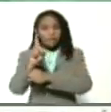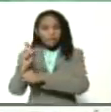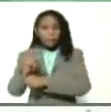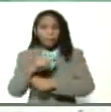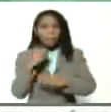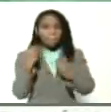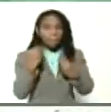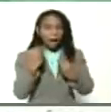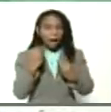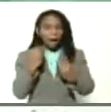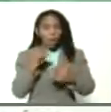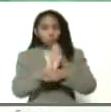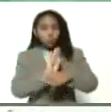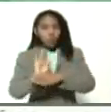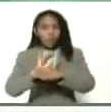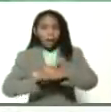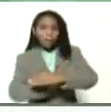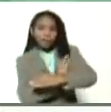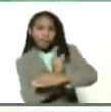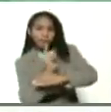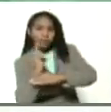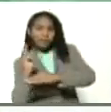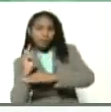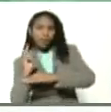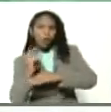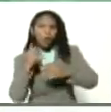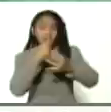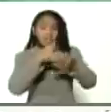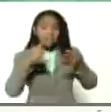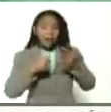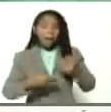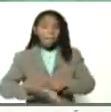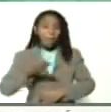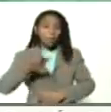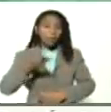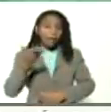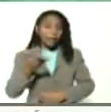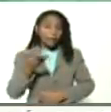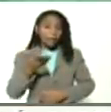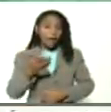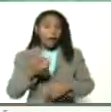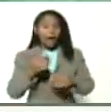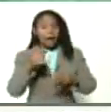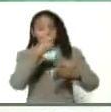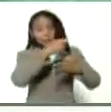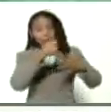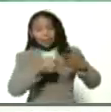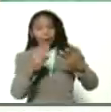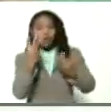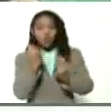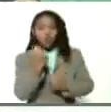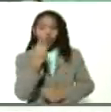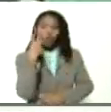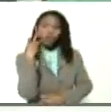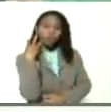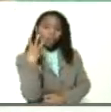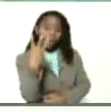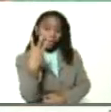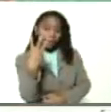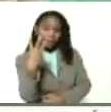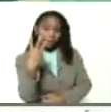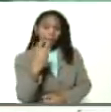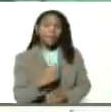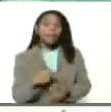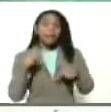muy importante una de las líneas fundamentales la vértice número 3 de la gran misión agro